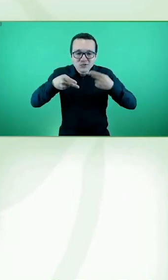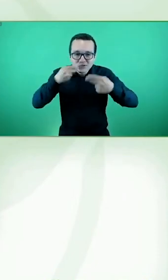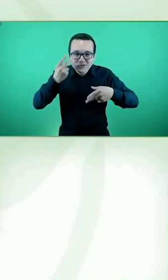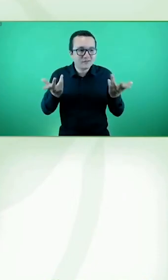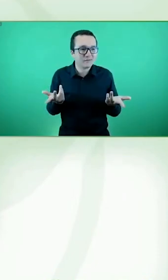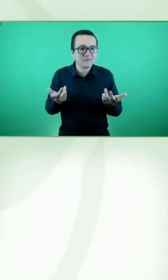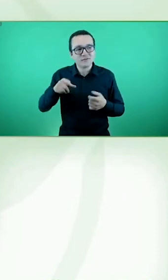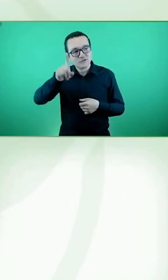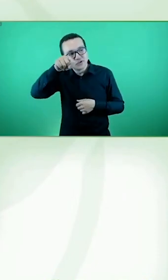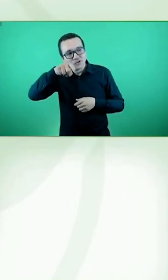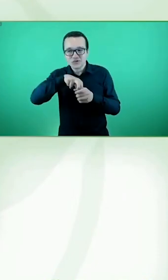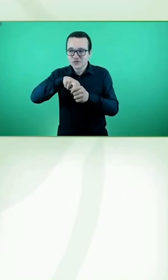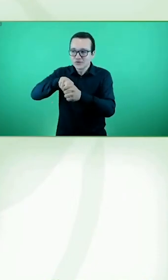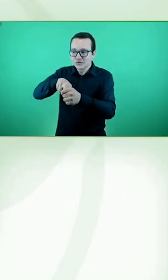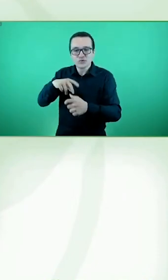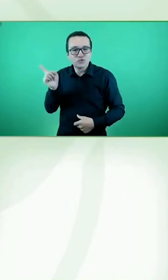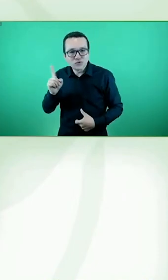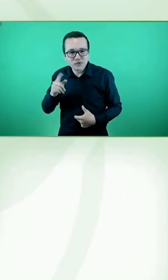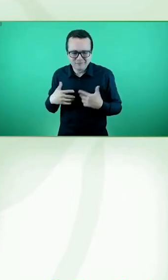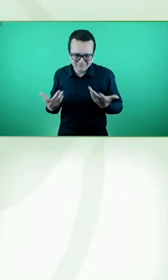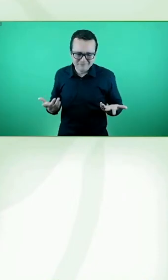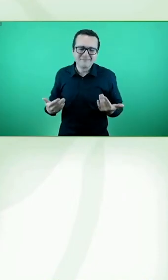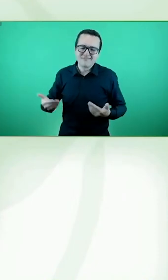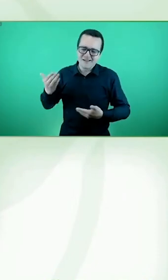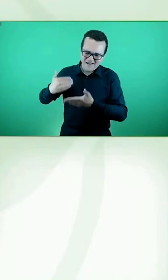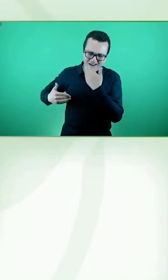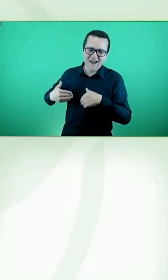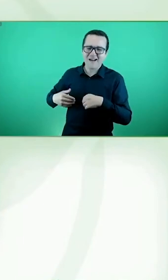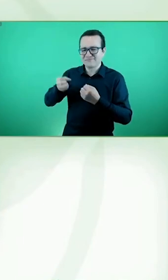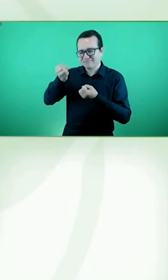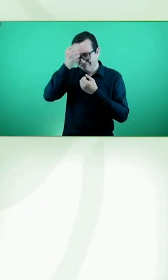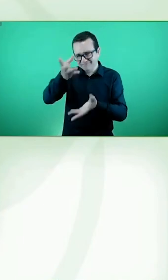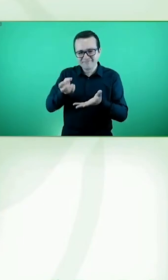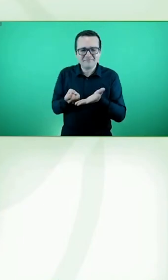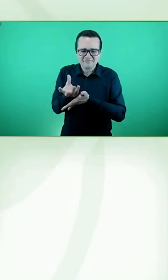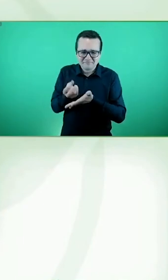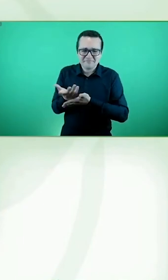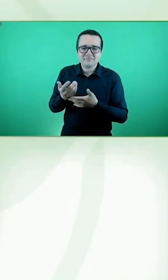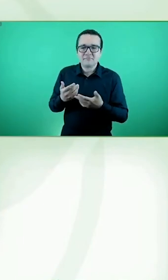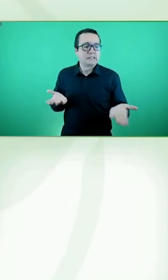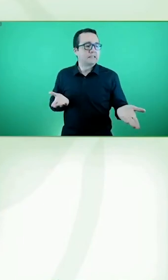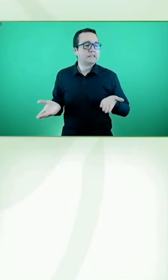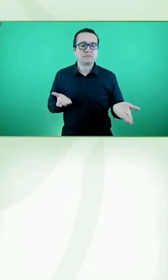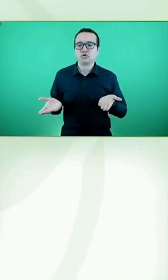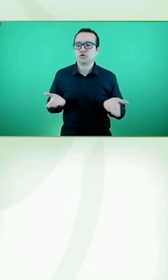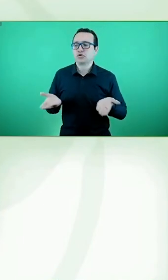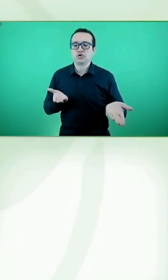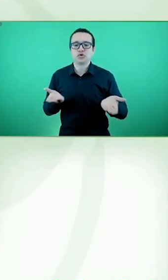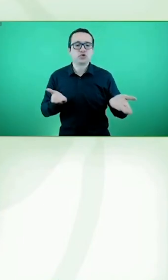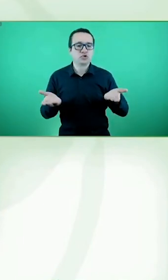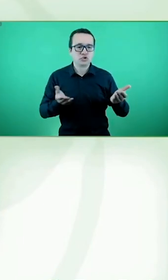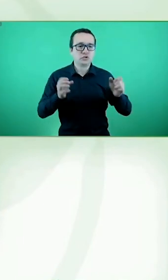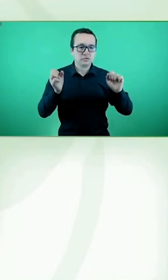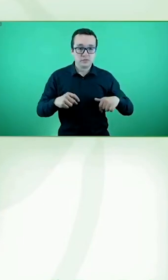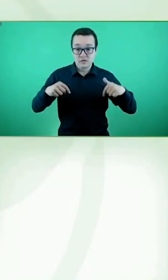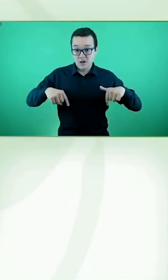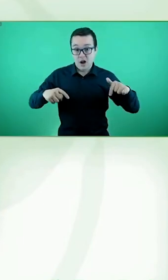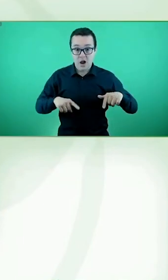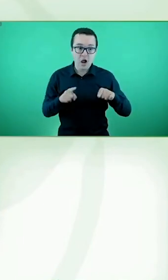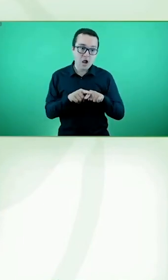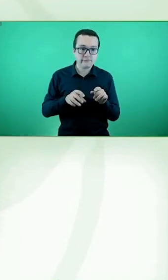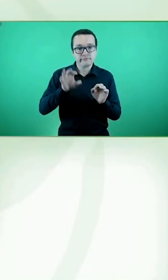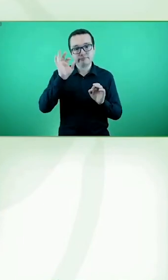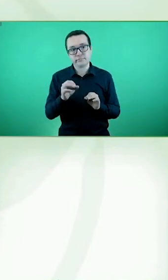bueno pues una amplia variedad de servicios que están ya en la palma de nuestra mano y que no necesitamos un dispositivo específico